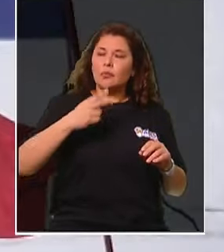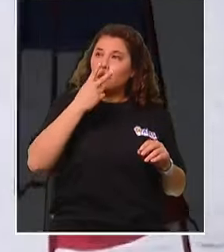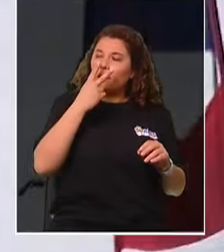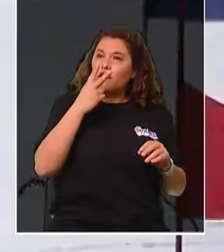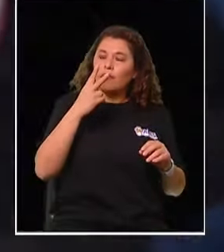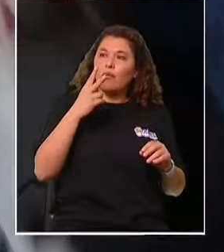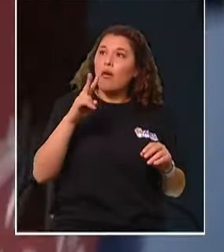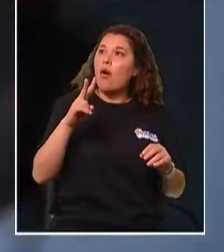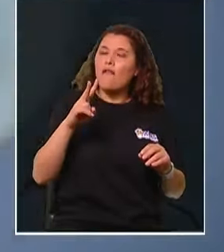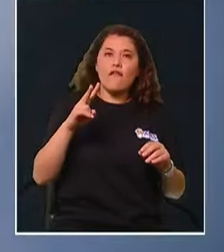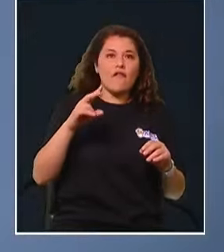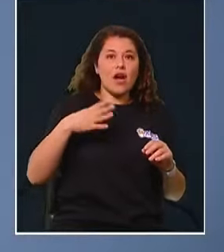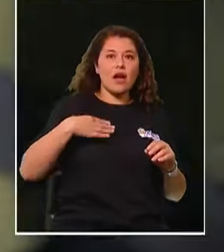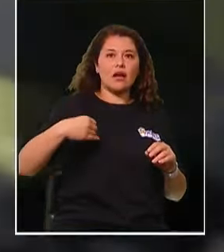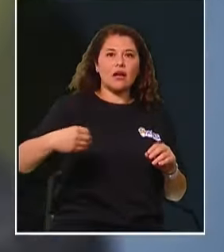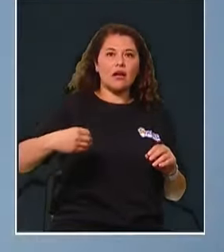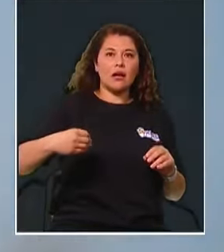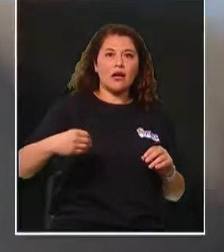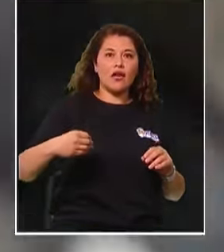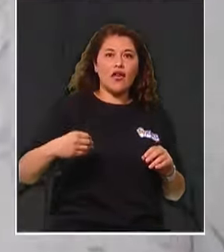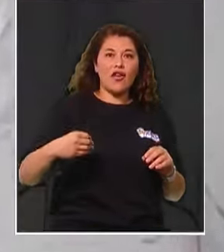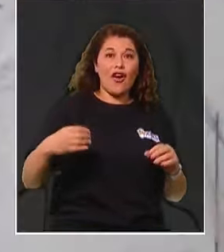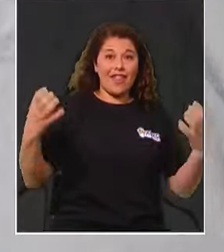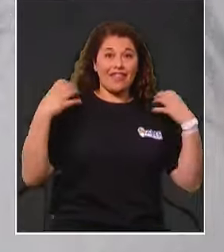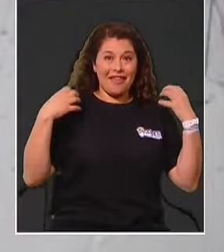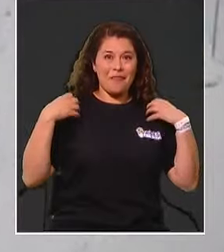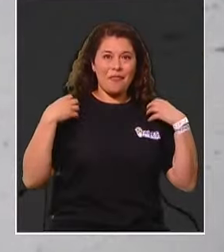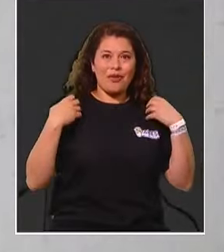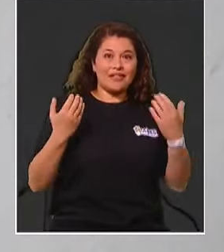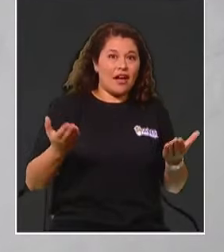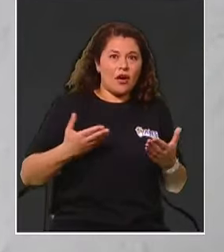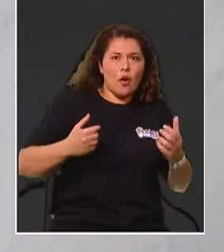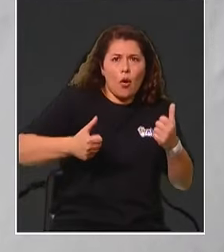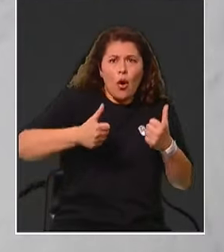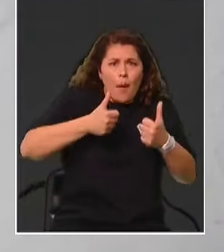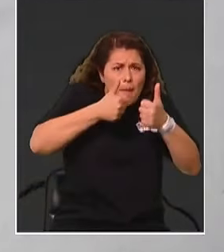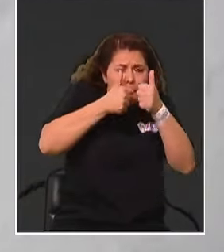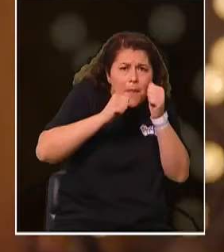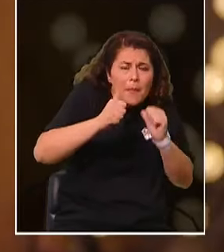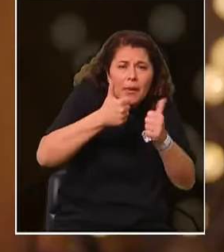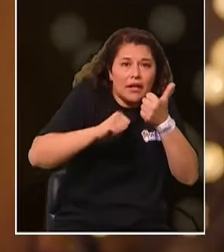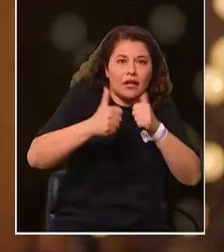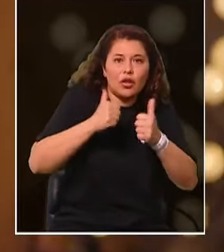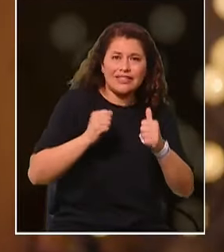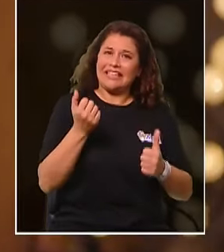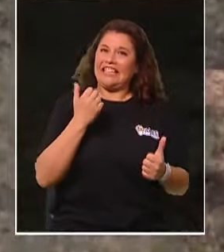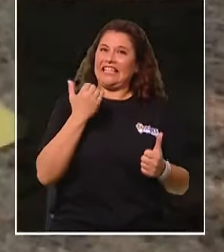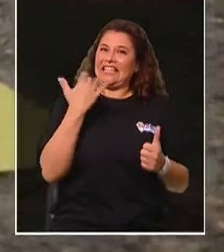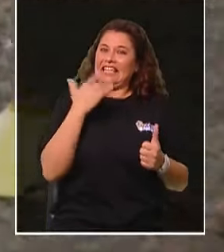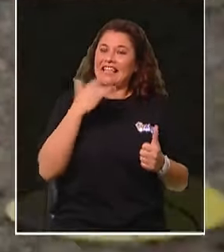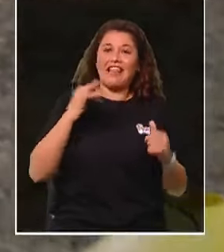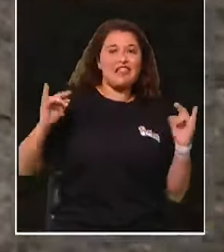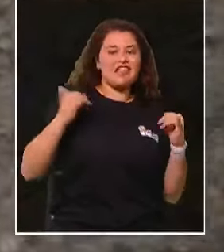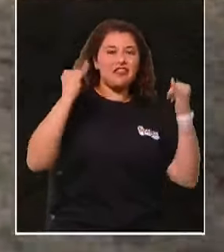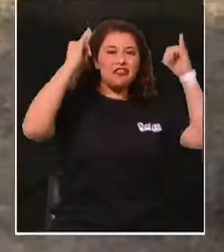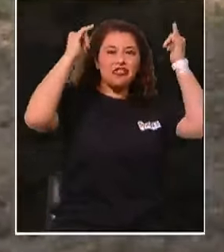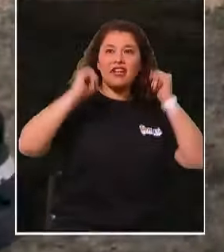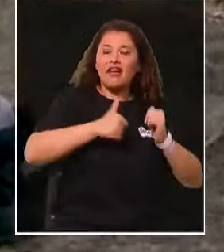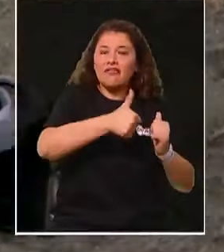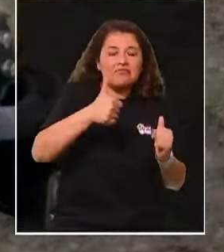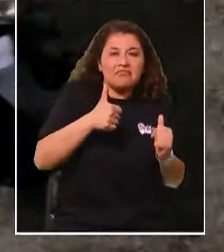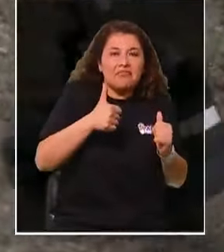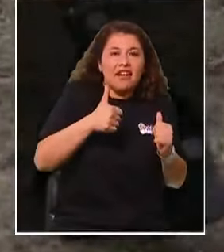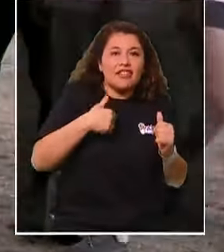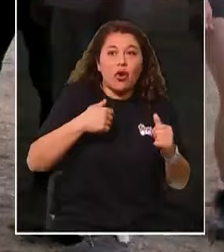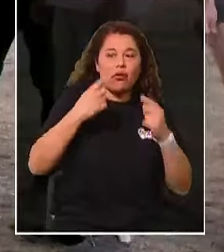a su hijo que está haciendo un deporte catalogado como de riesgo y que se ríe, que disfruta y que todo, va a llorar. Por